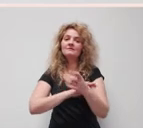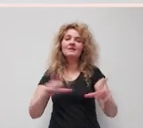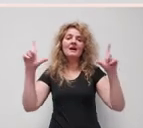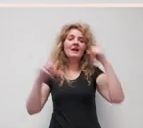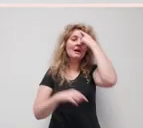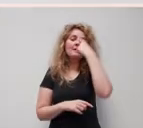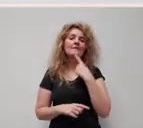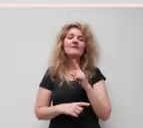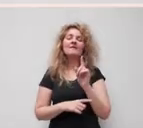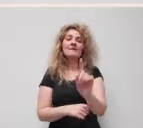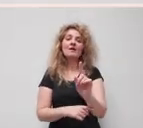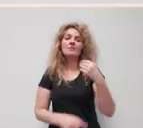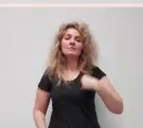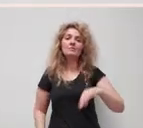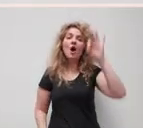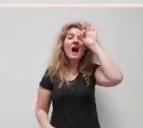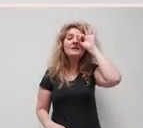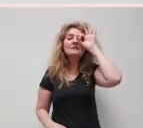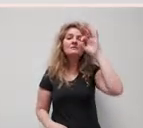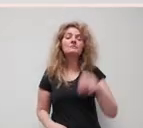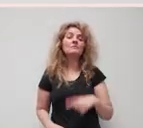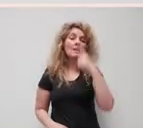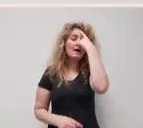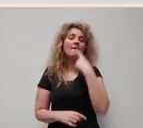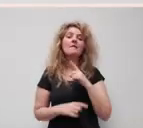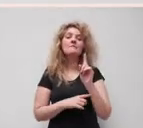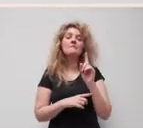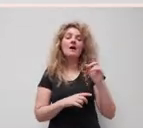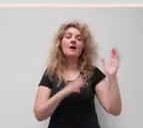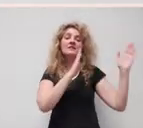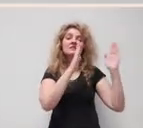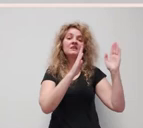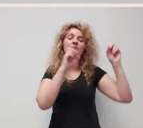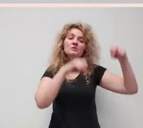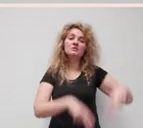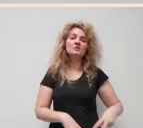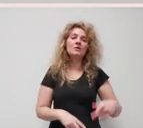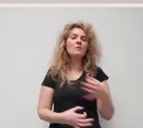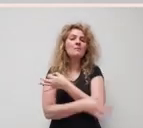calquera e que mostra perfectamente como Daniel creou a Castelao.